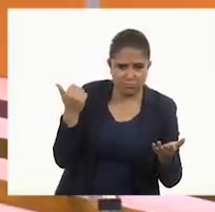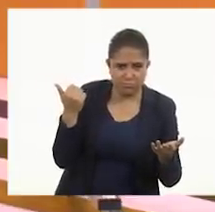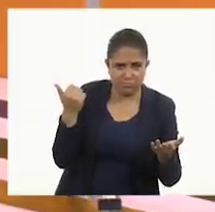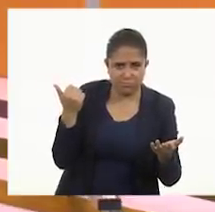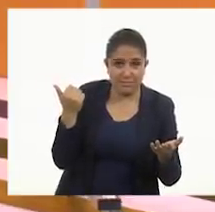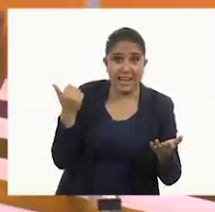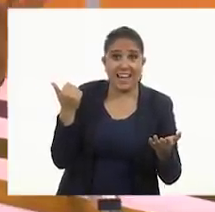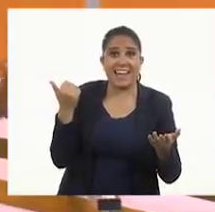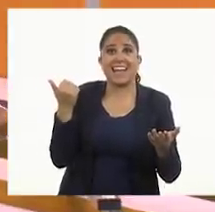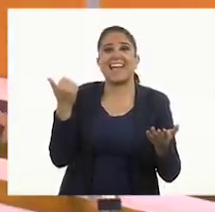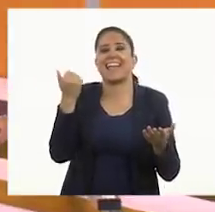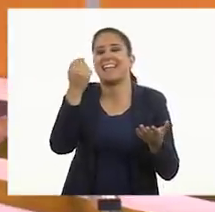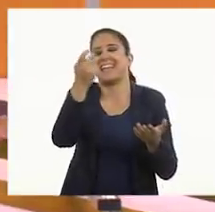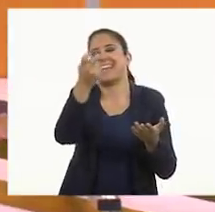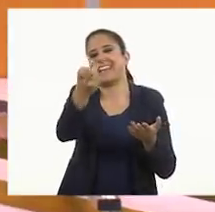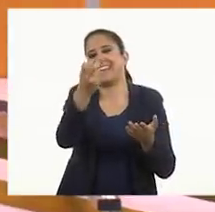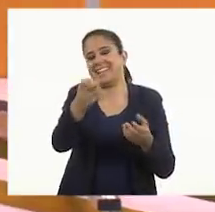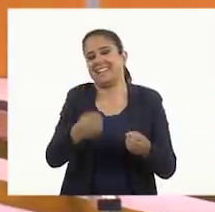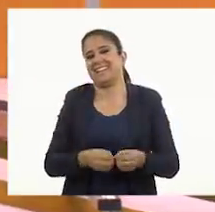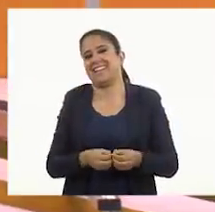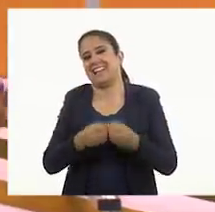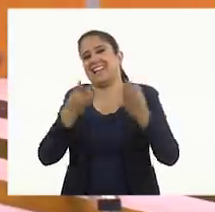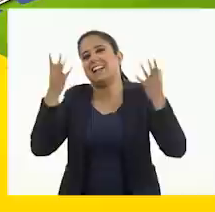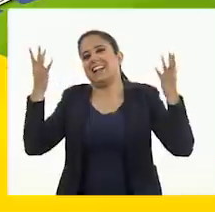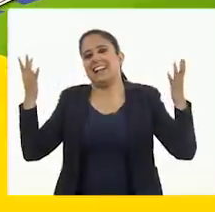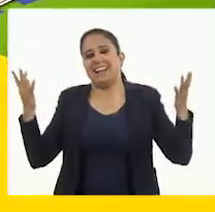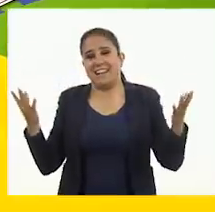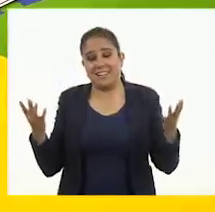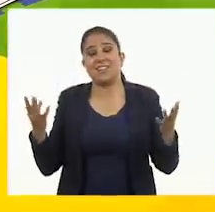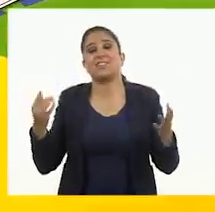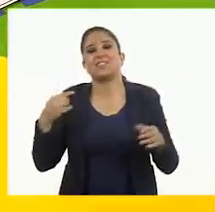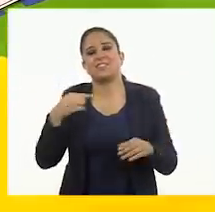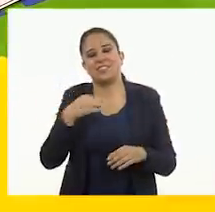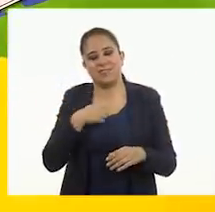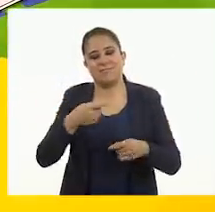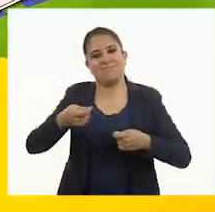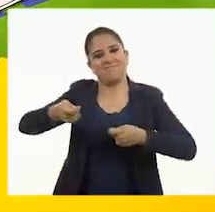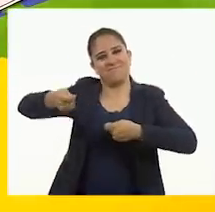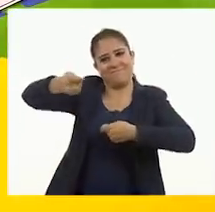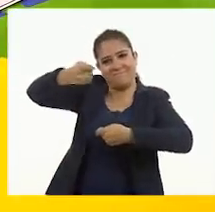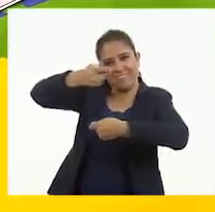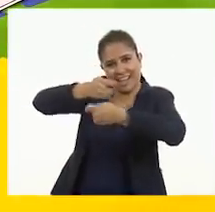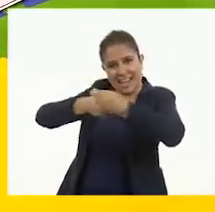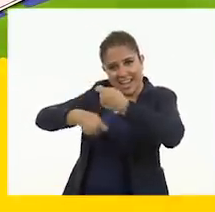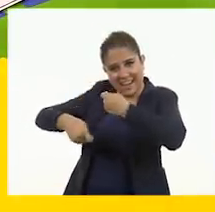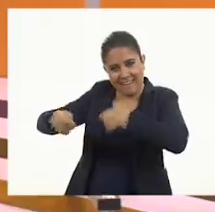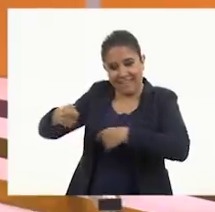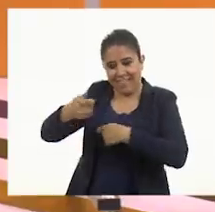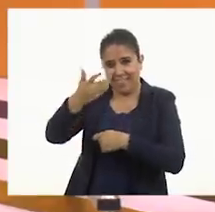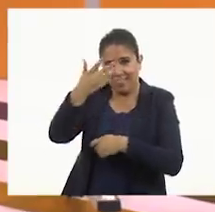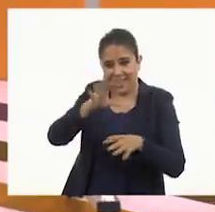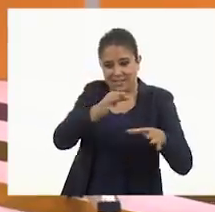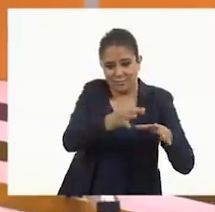¡Ah, claro! Tengo que cambiar mis diez fichas por una